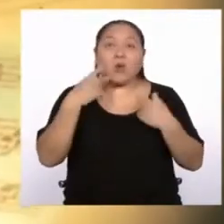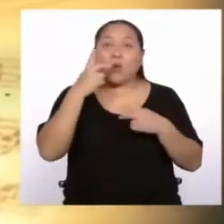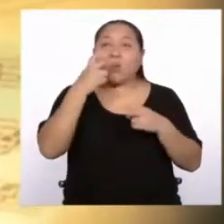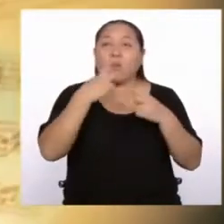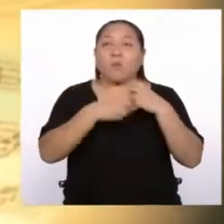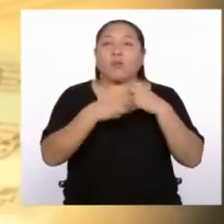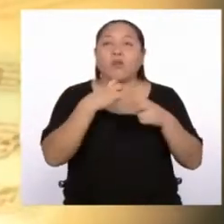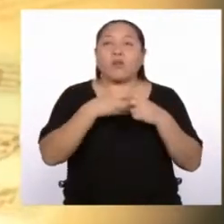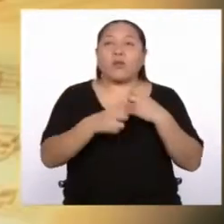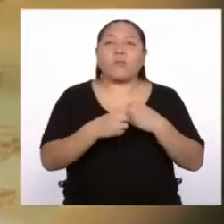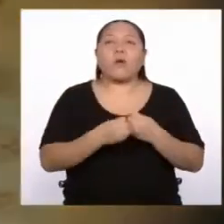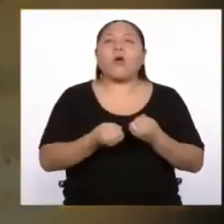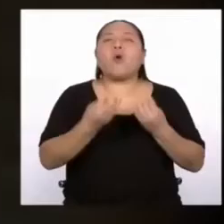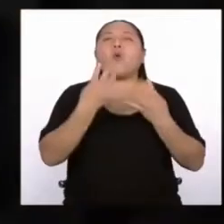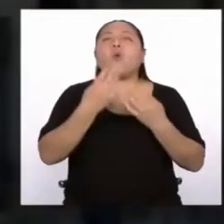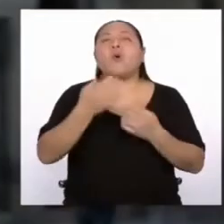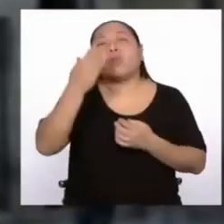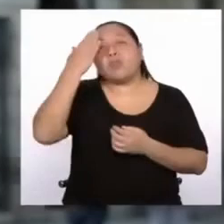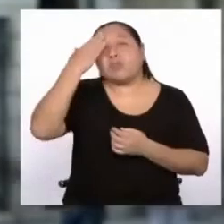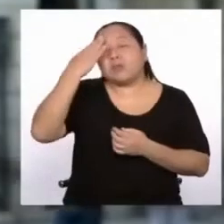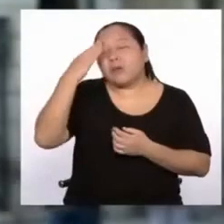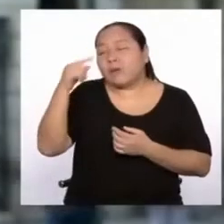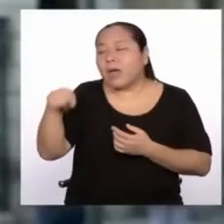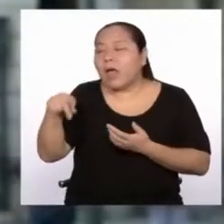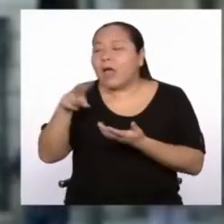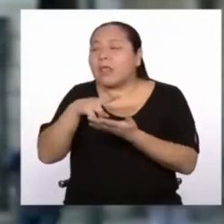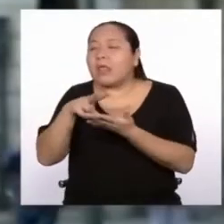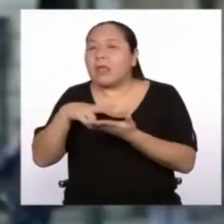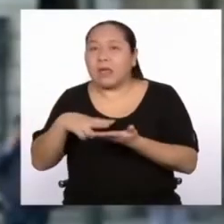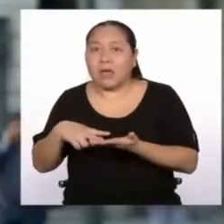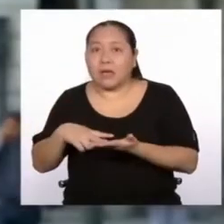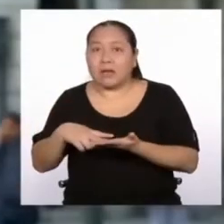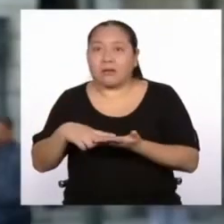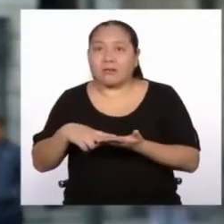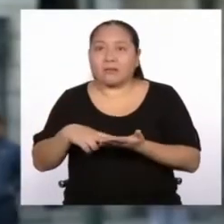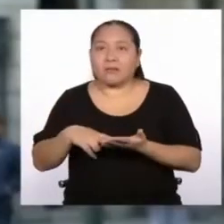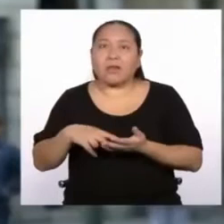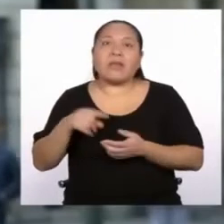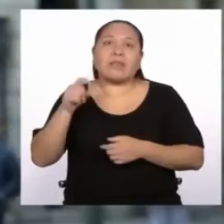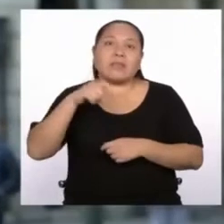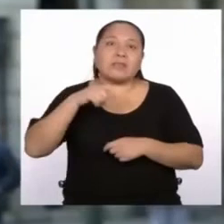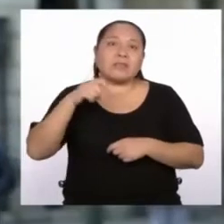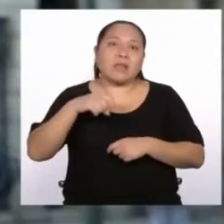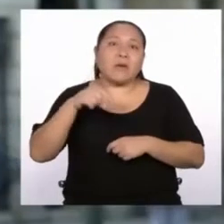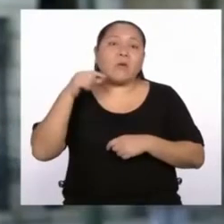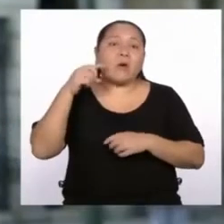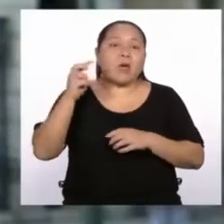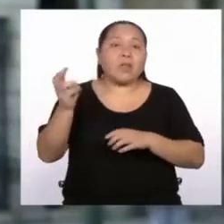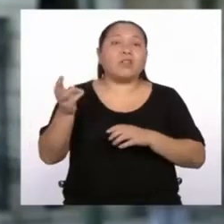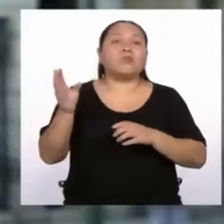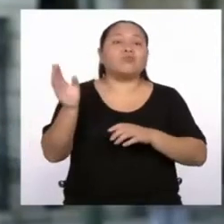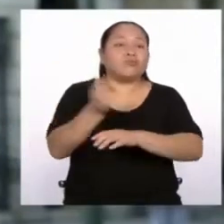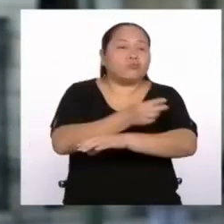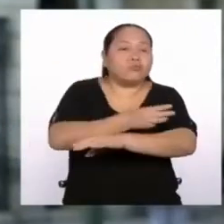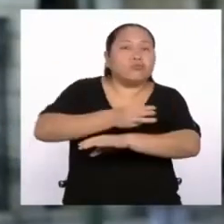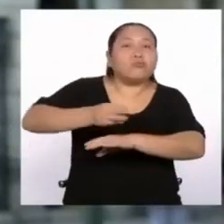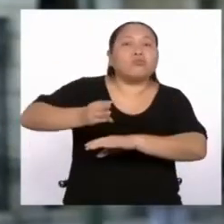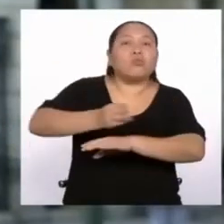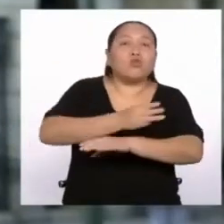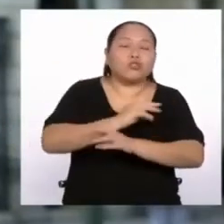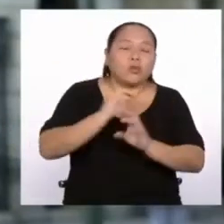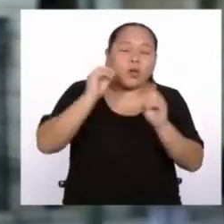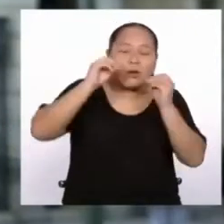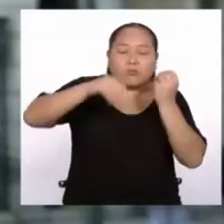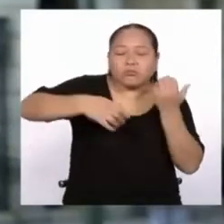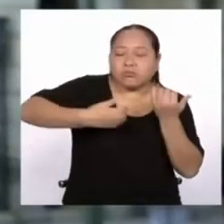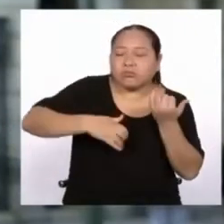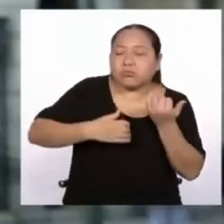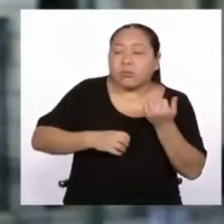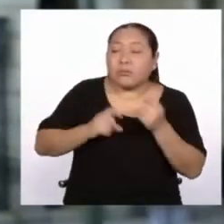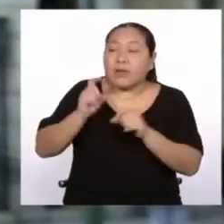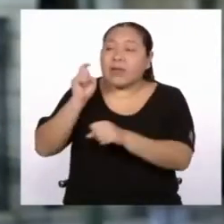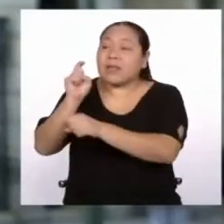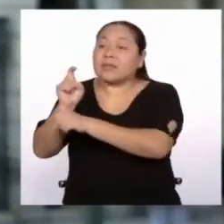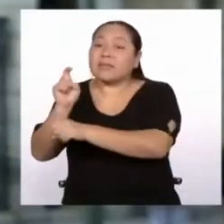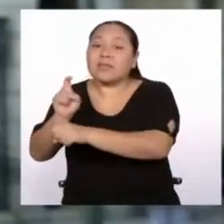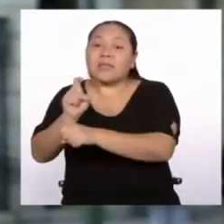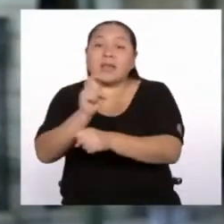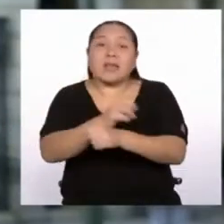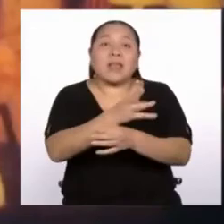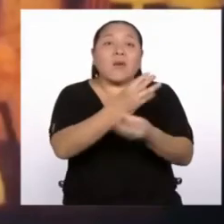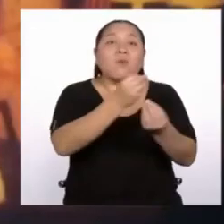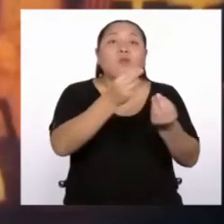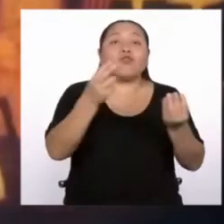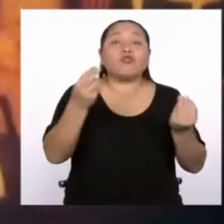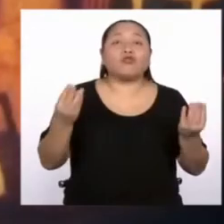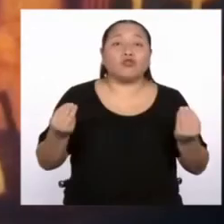¿cuántos sabían leer eso? De tal manera que en algún momento tuvo que musicalizarlo él, con algunos amigos, para poder enseñárselo a la mayoría de los